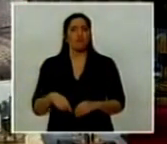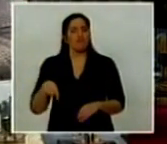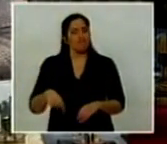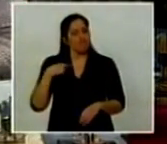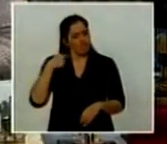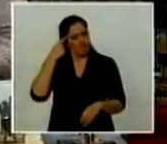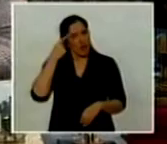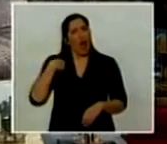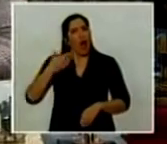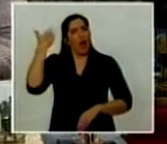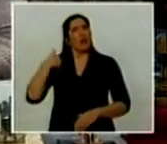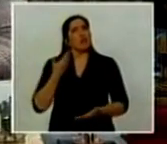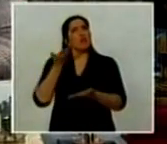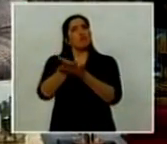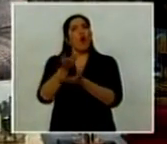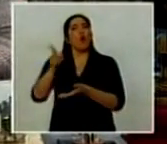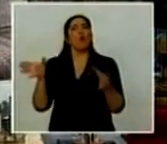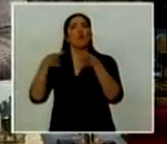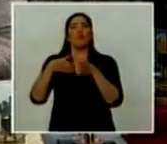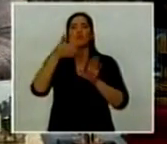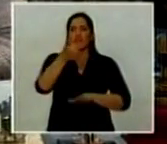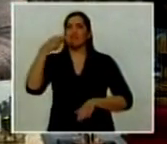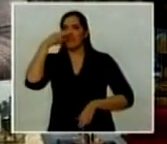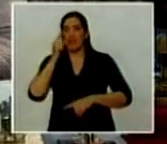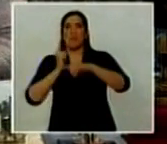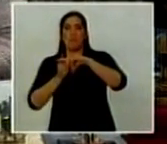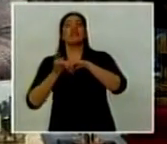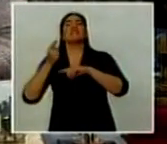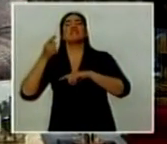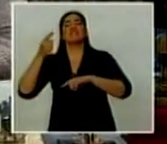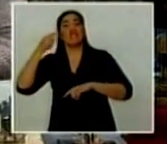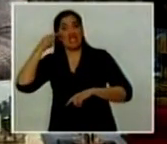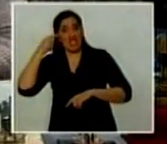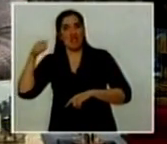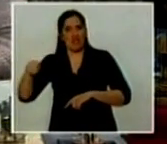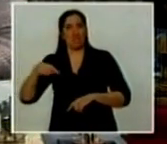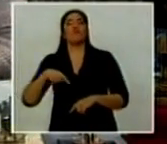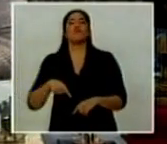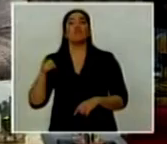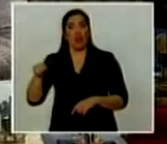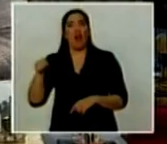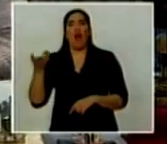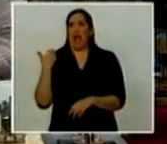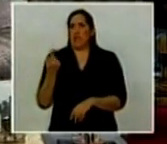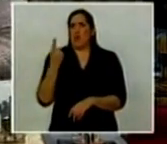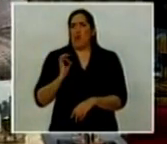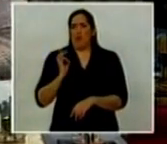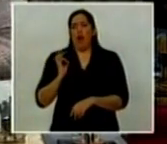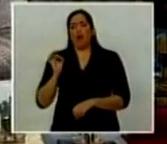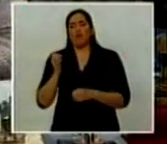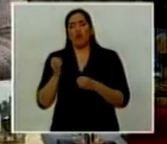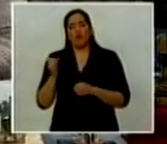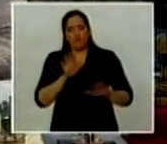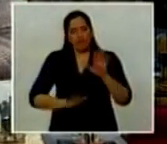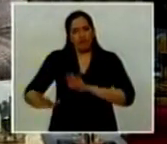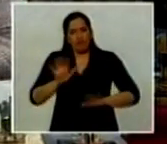rápida acogida en el grupo de los 77 más China, hace un año comenzó a elaborarse este